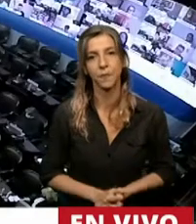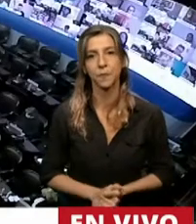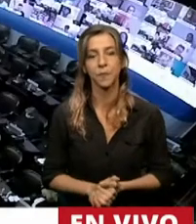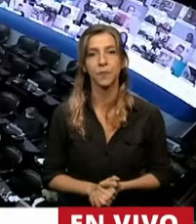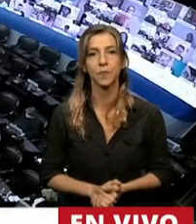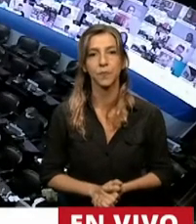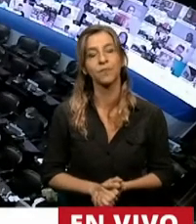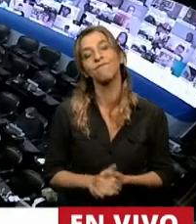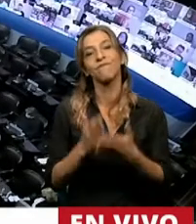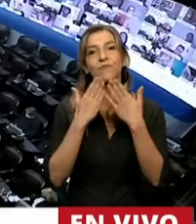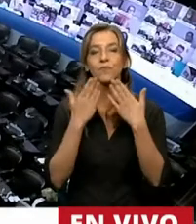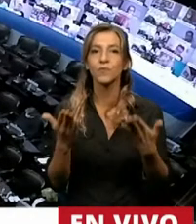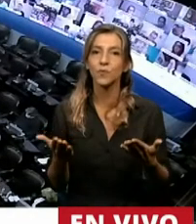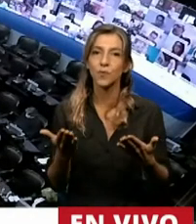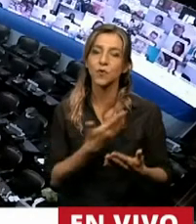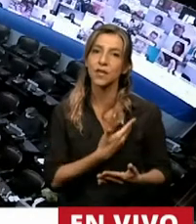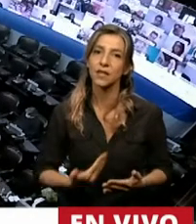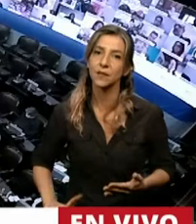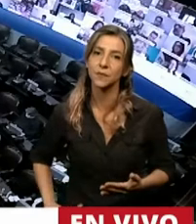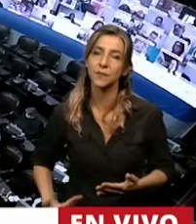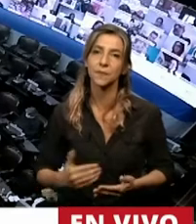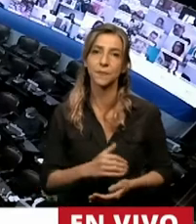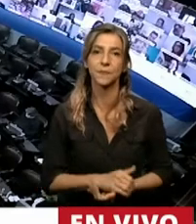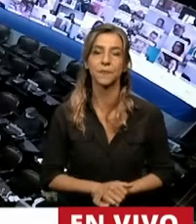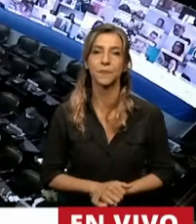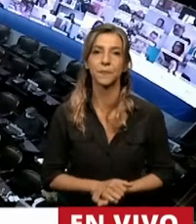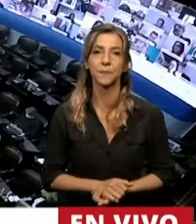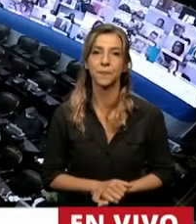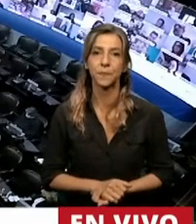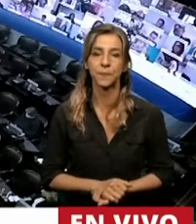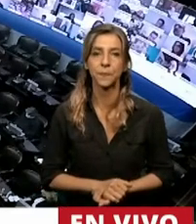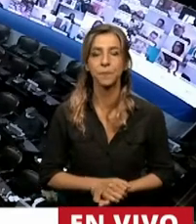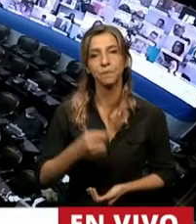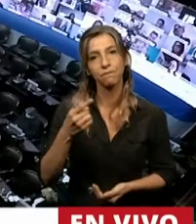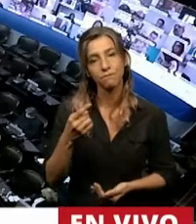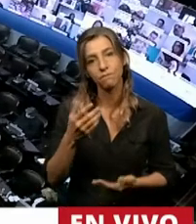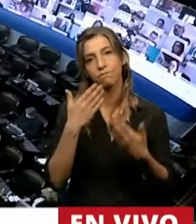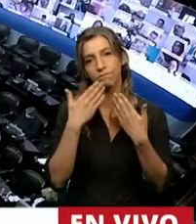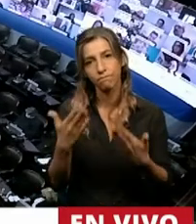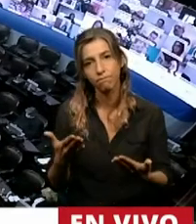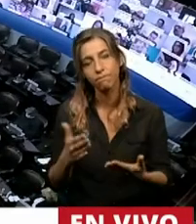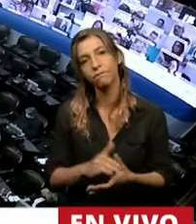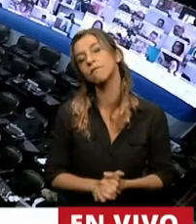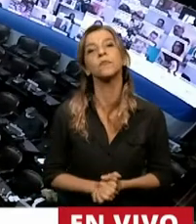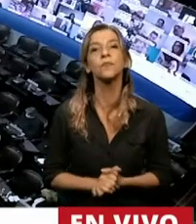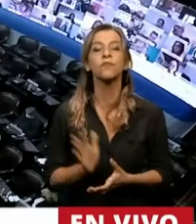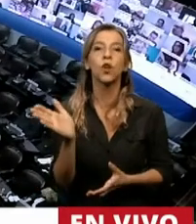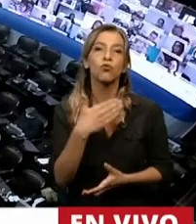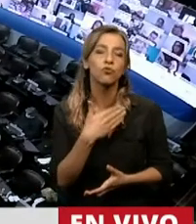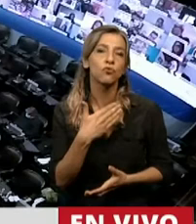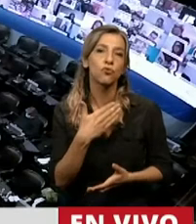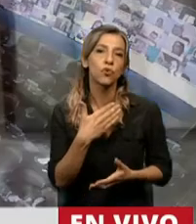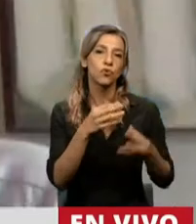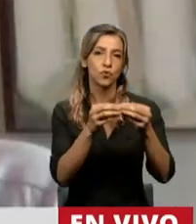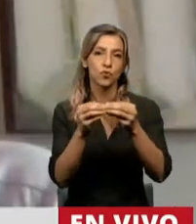Bueno, muchas gracias señor presidente. Primero quiero agradecer a todos mis colegas que han